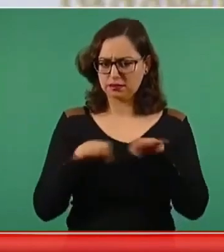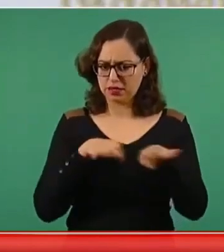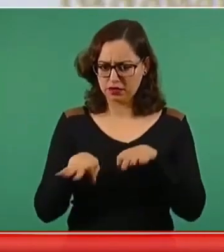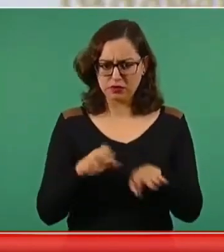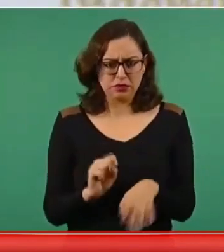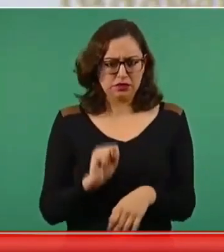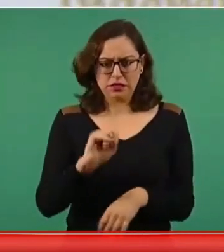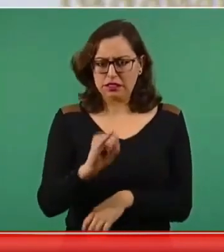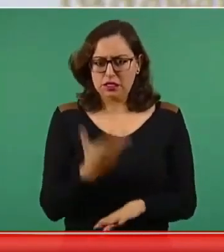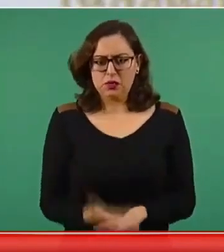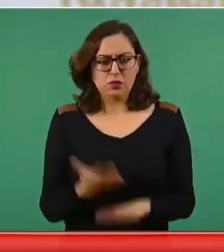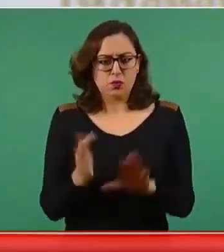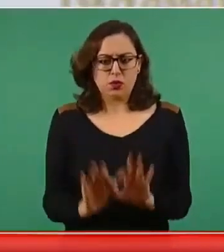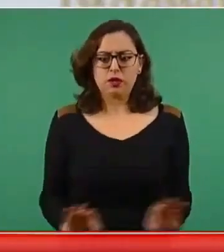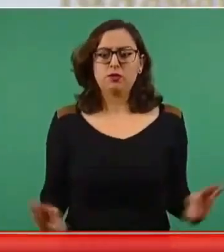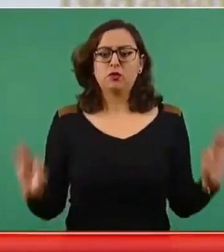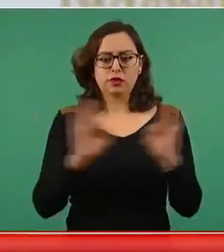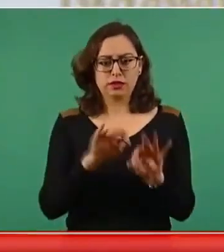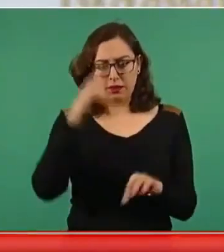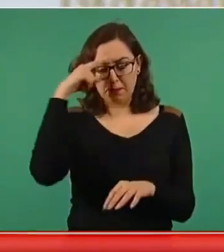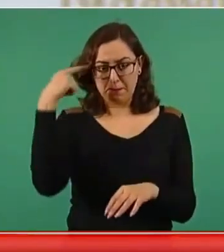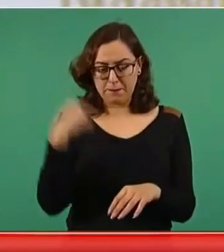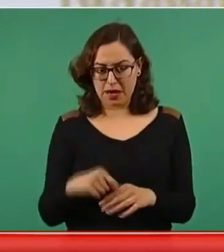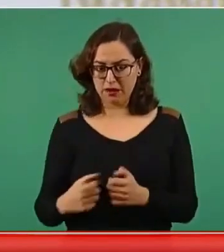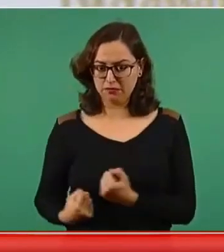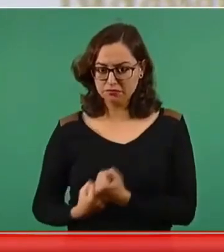fundamental a nuestra política interna.